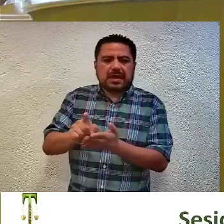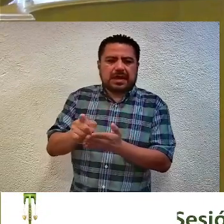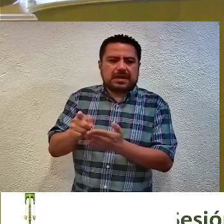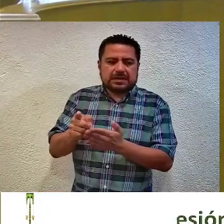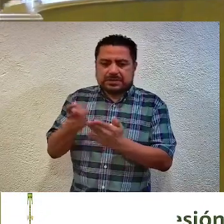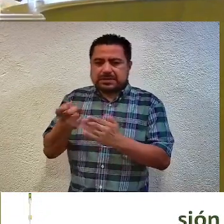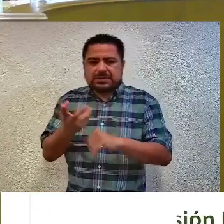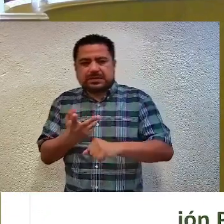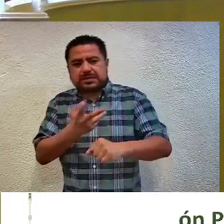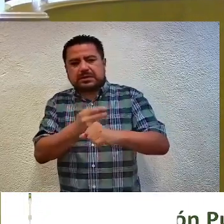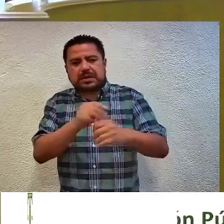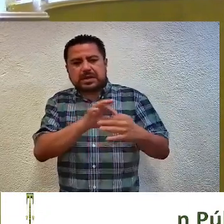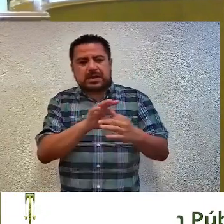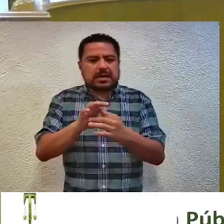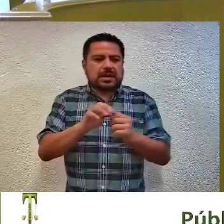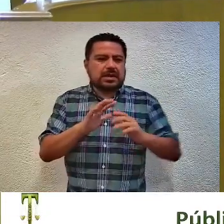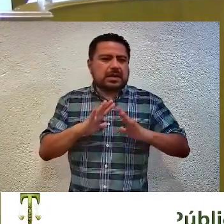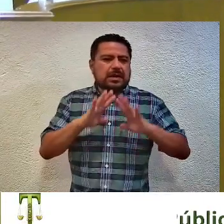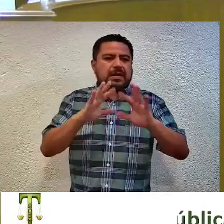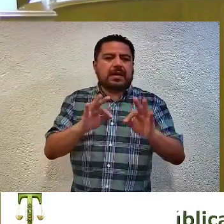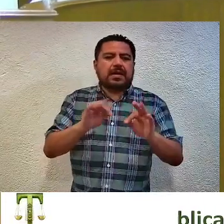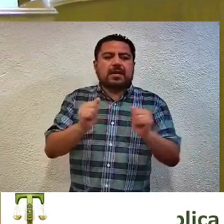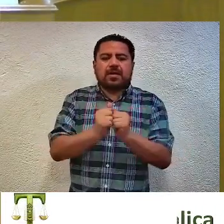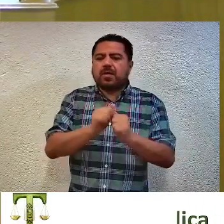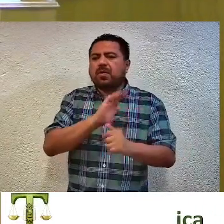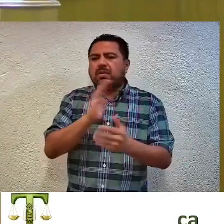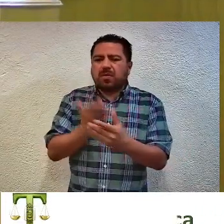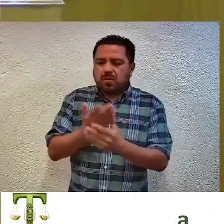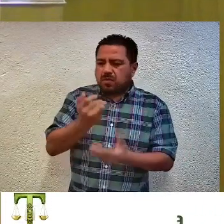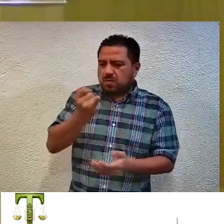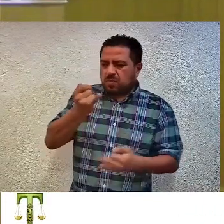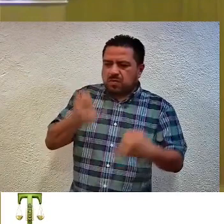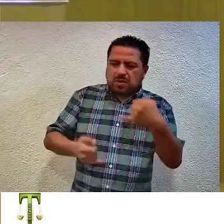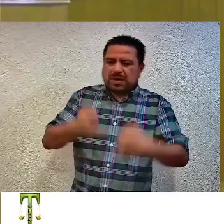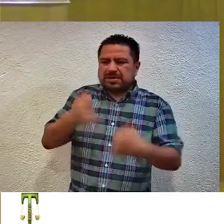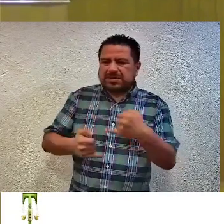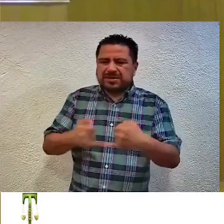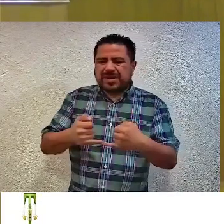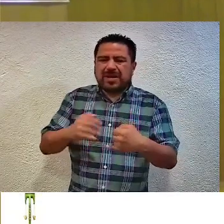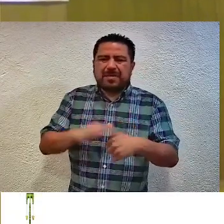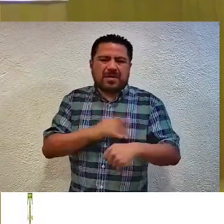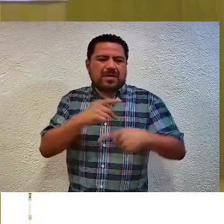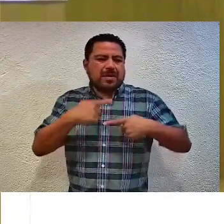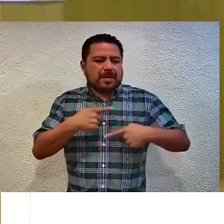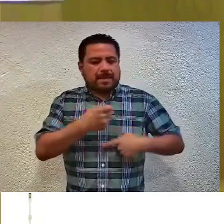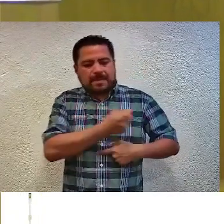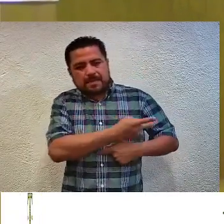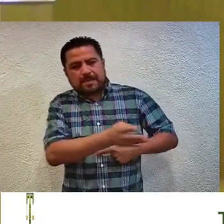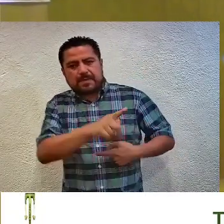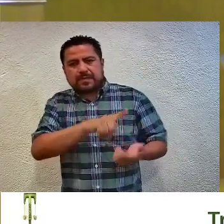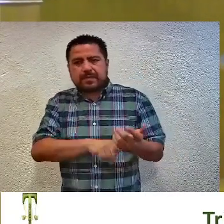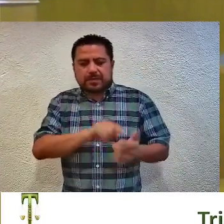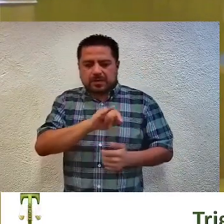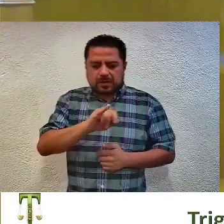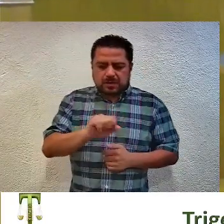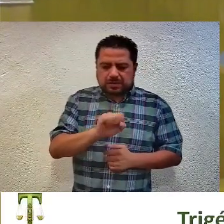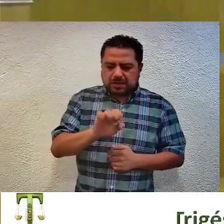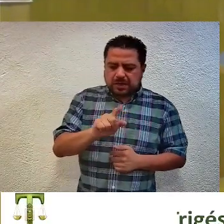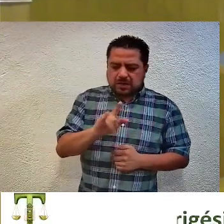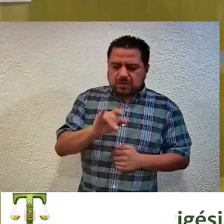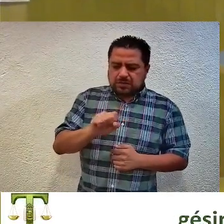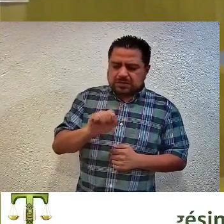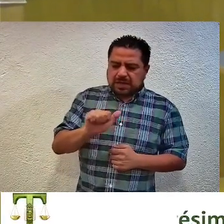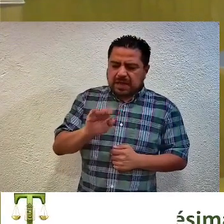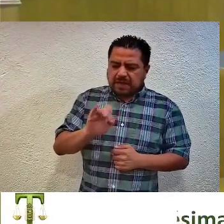configurándose la conexidad de la causa relativo al juicio electoral ciudadano promovido por las ciudadanas José Luis Abarca Cortés,